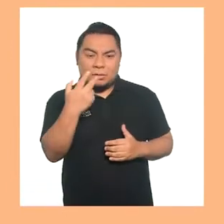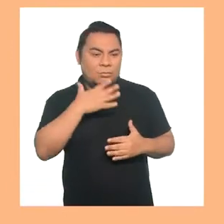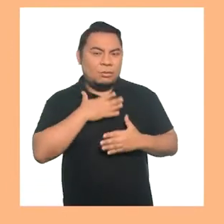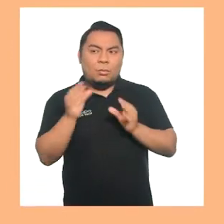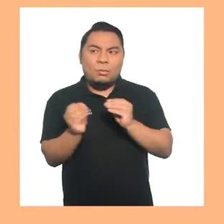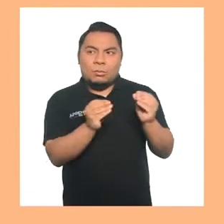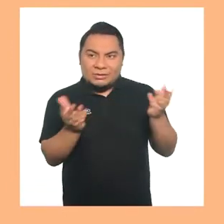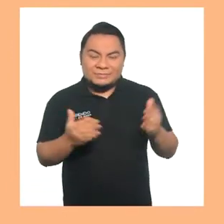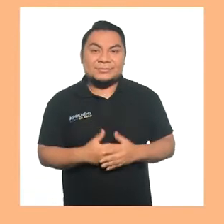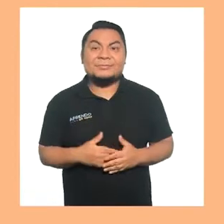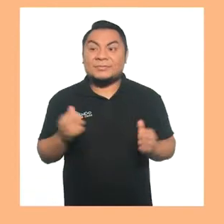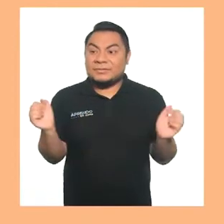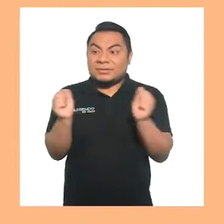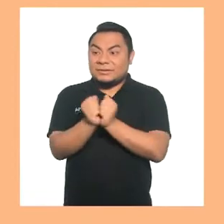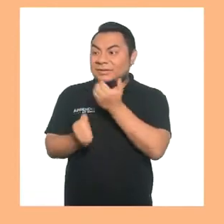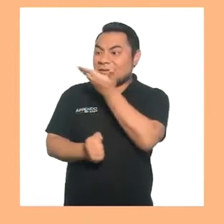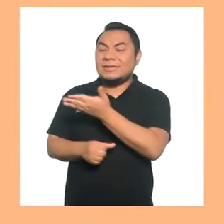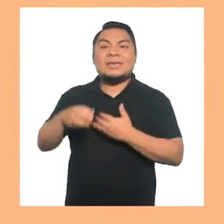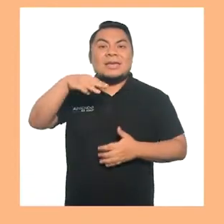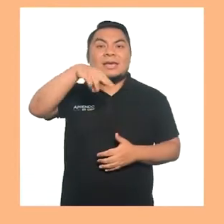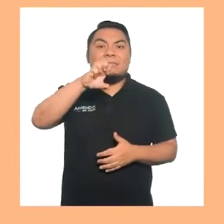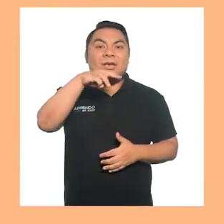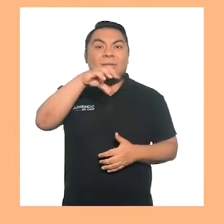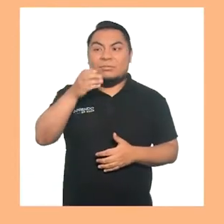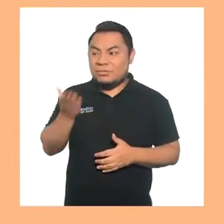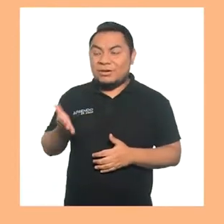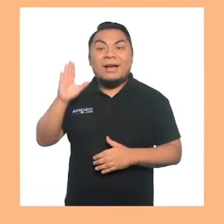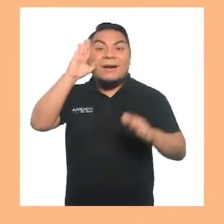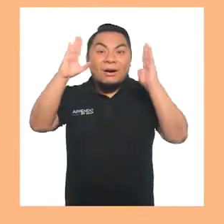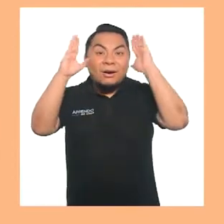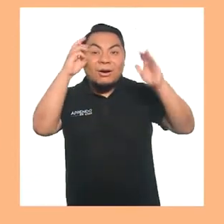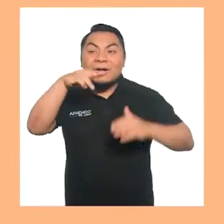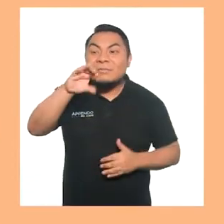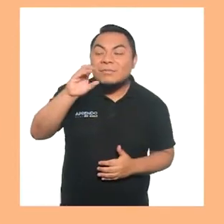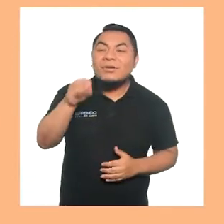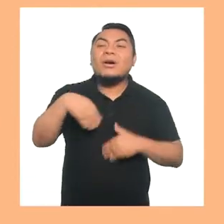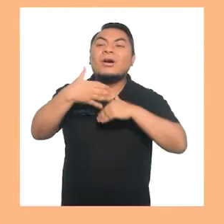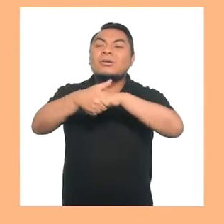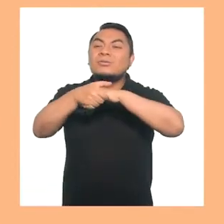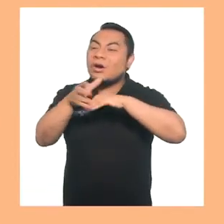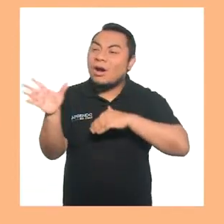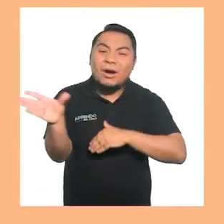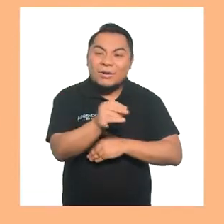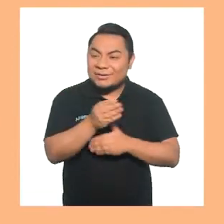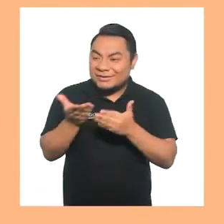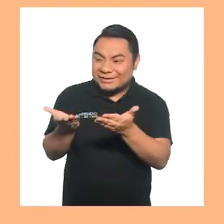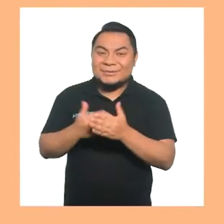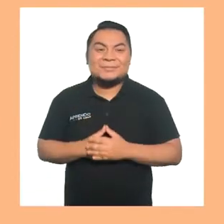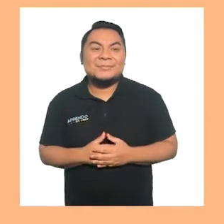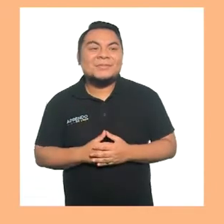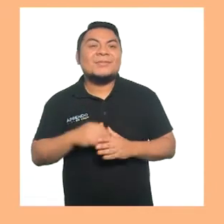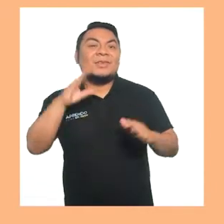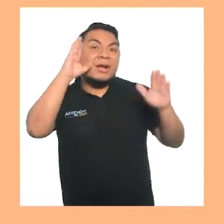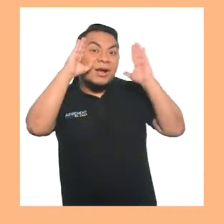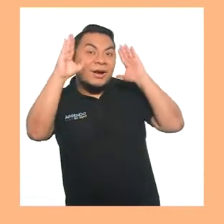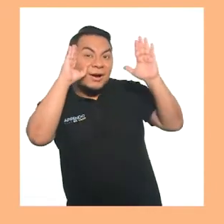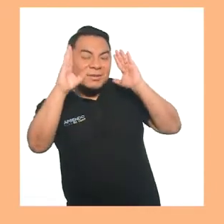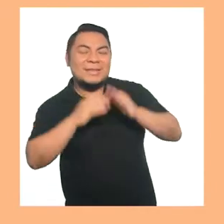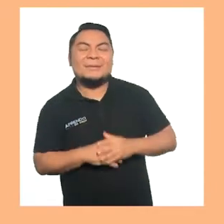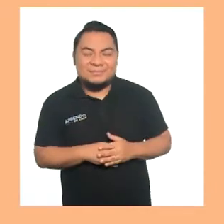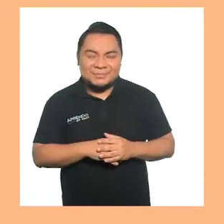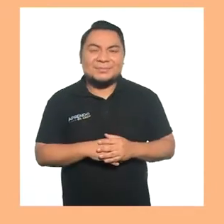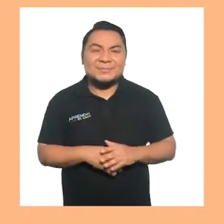Me acompaña, como siempre, Memo. Hola, Memo. Saluda a todas y a todos. Hola.